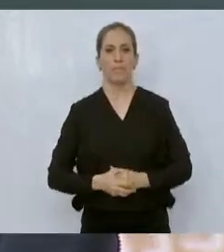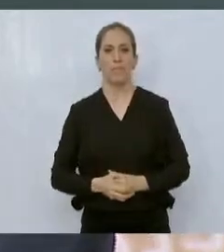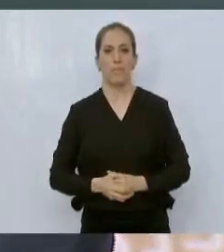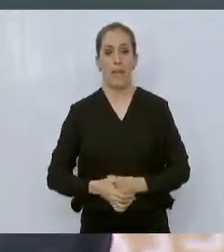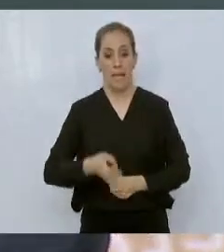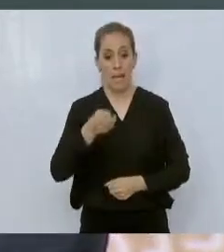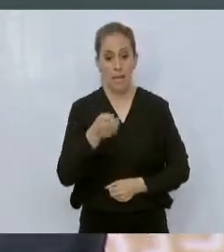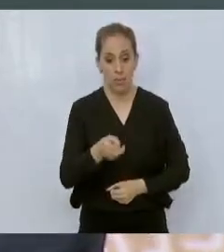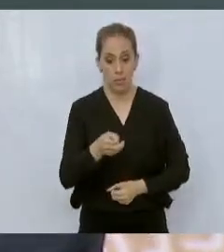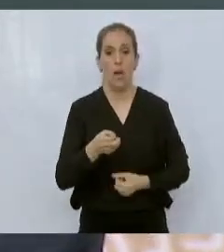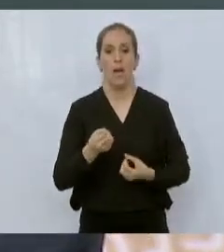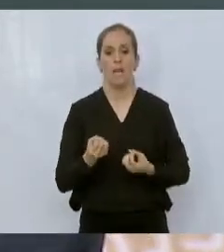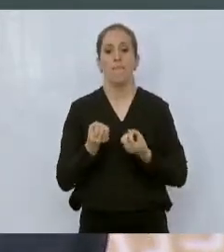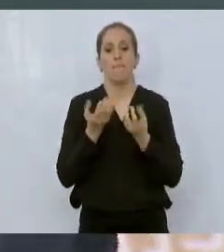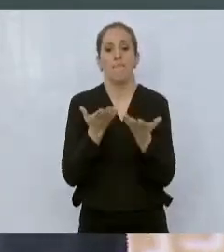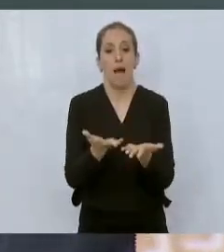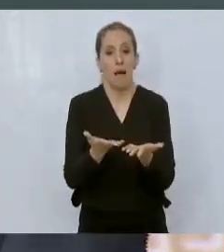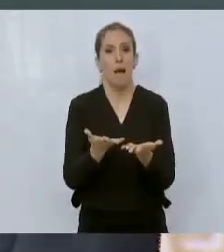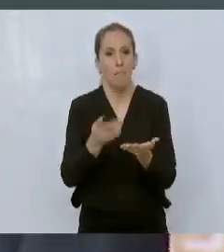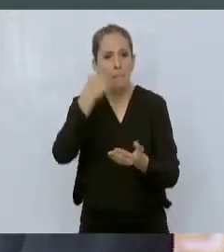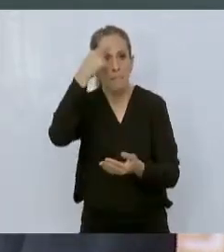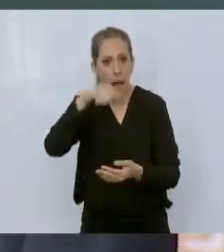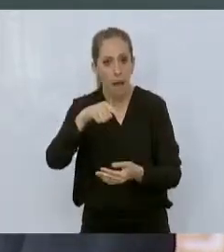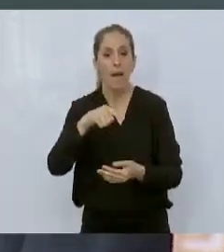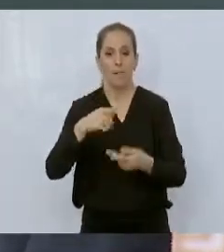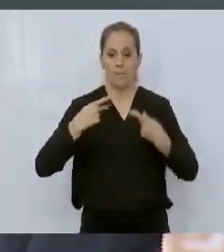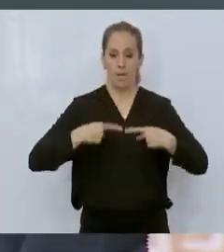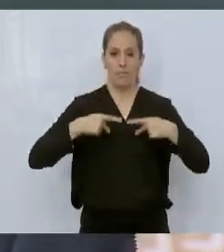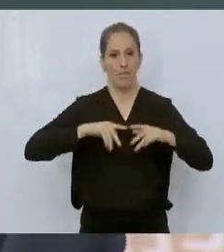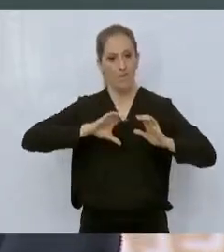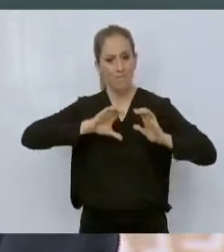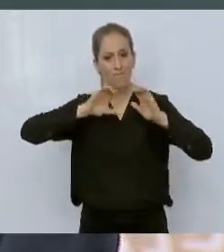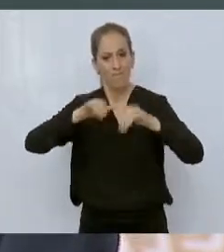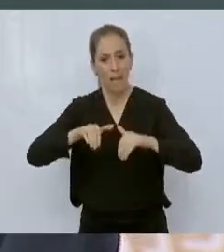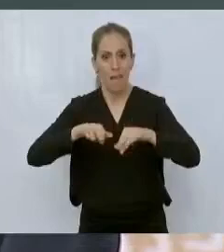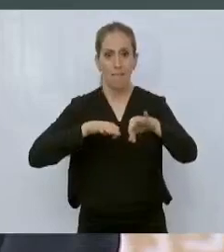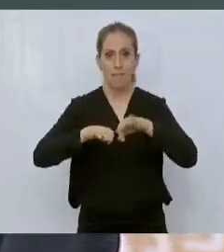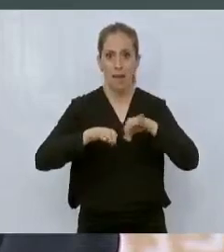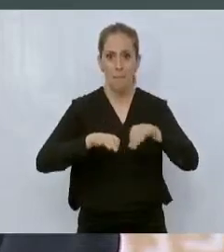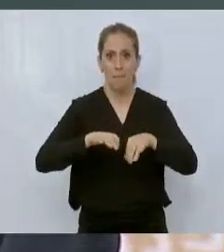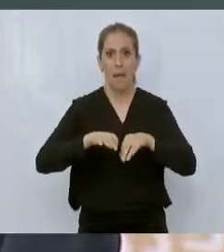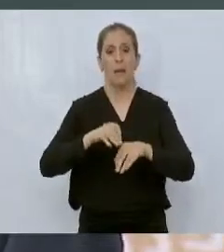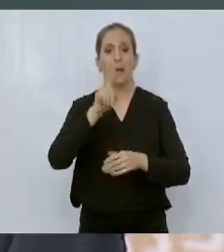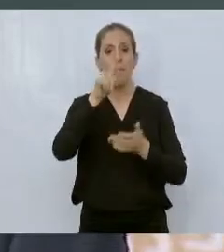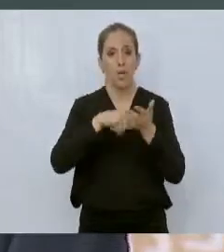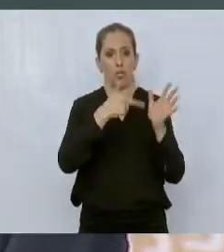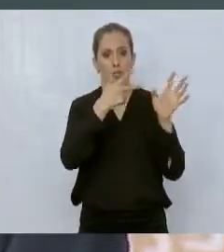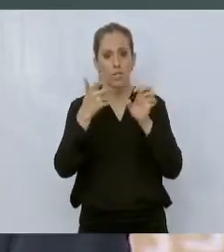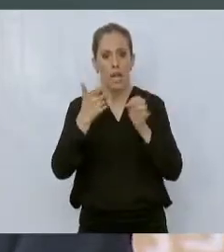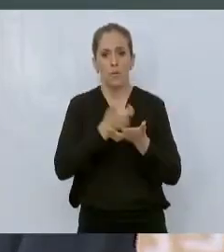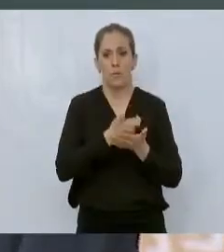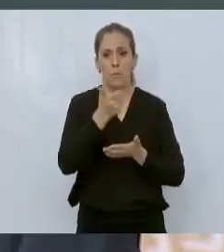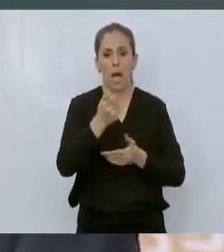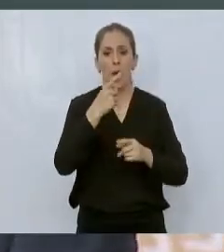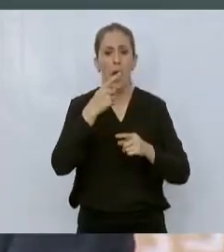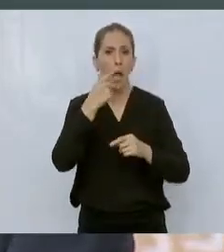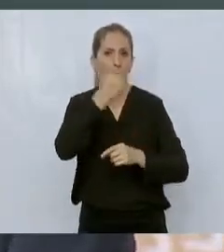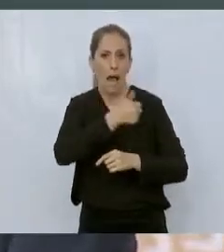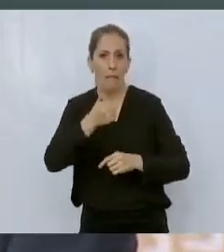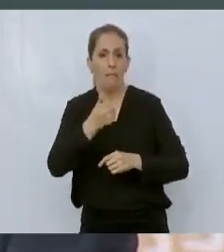dando empleo a más de 6 mil personas con un salario base de 1.800 pesos a la semana, con Seguro Social, con